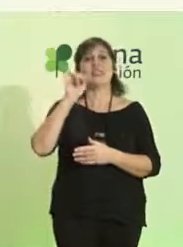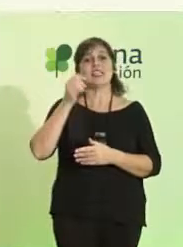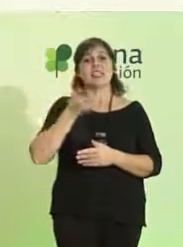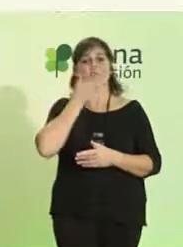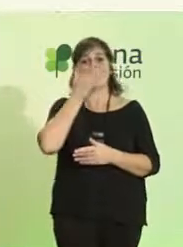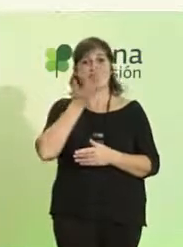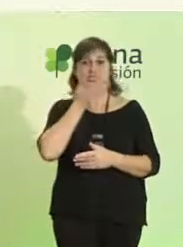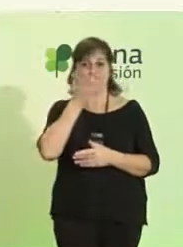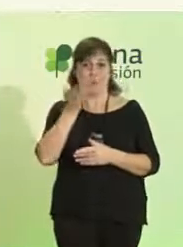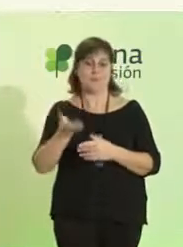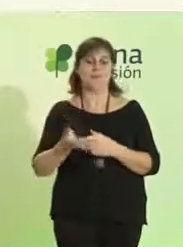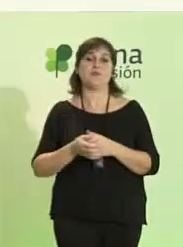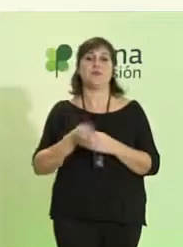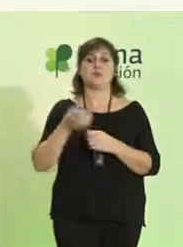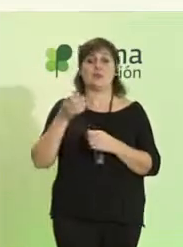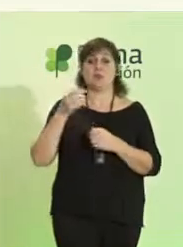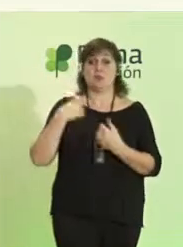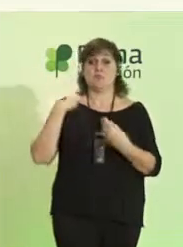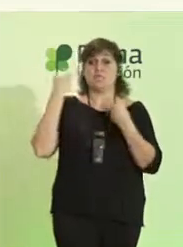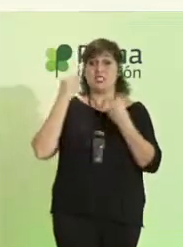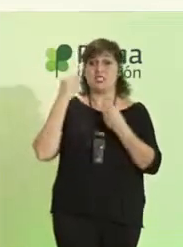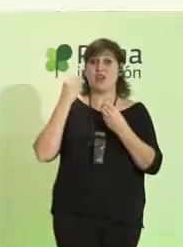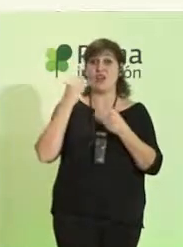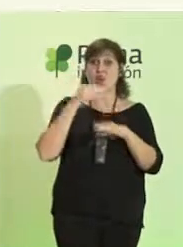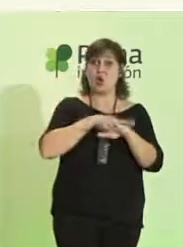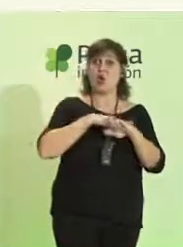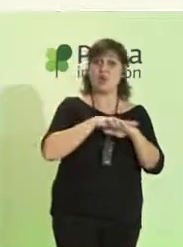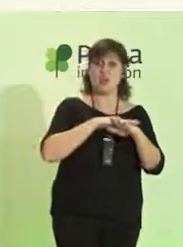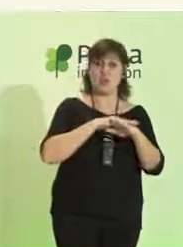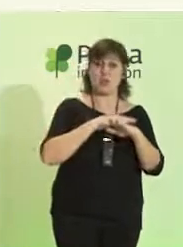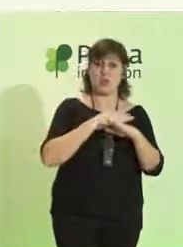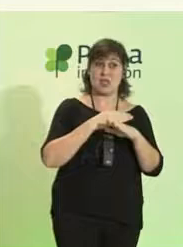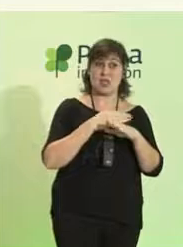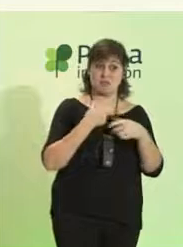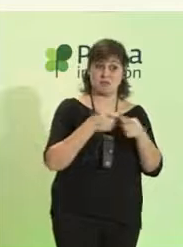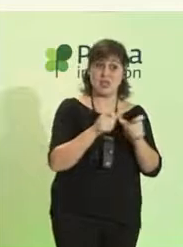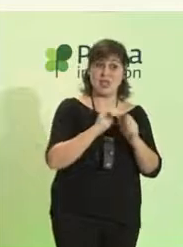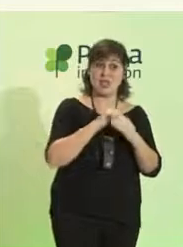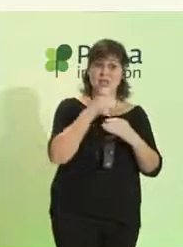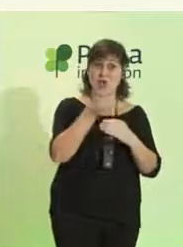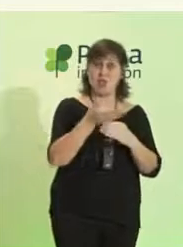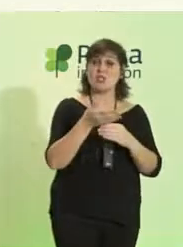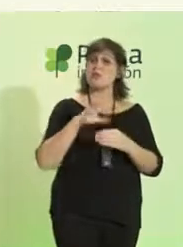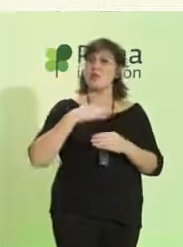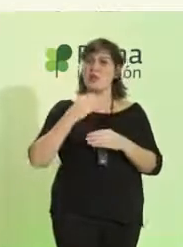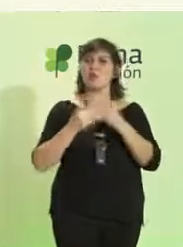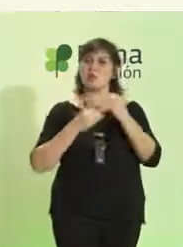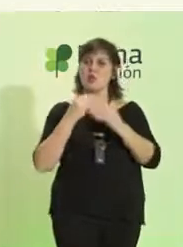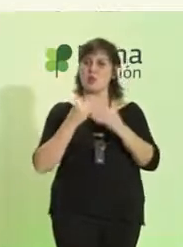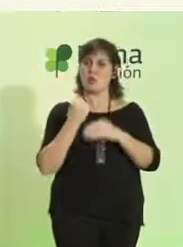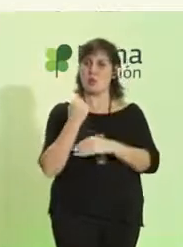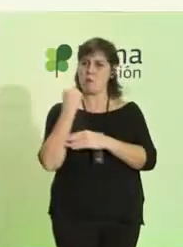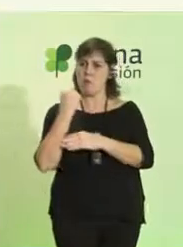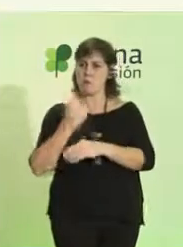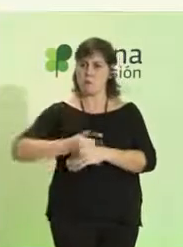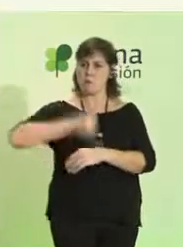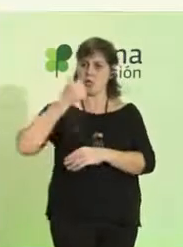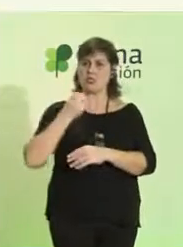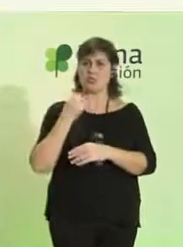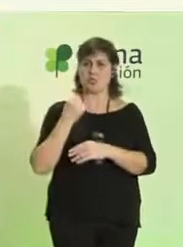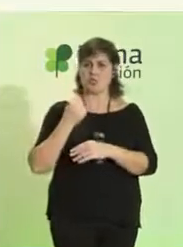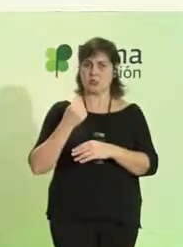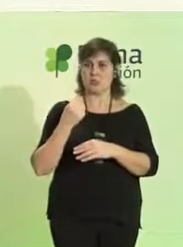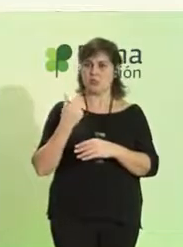pensé que tenía sentido que desde exteriores pudiéramos todavía hacer más fuerza, más entusiasmo y